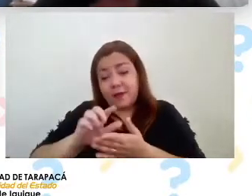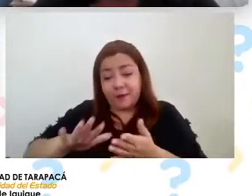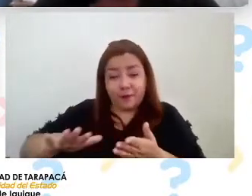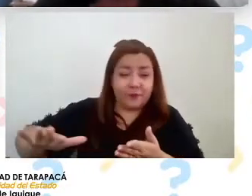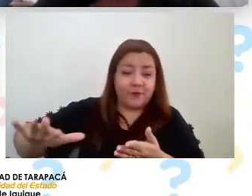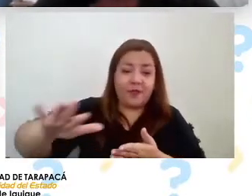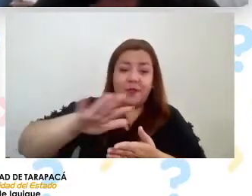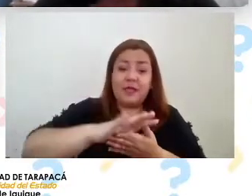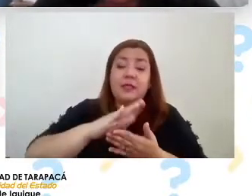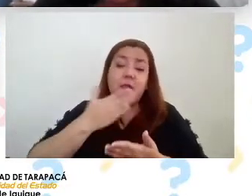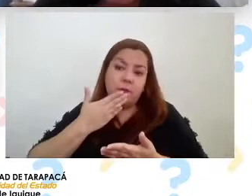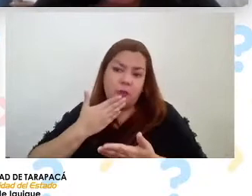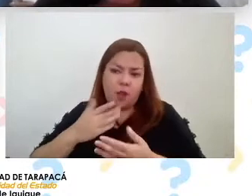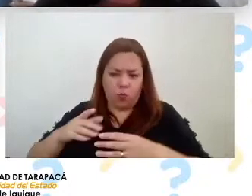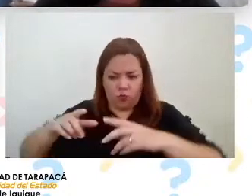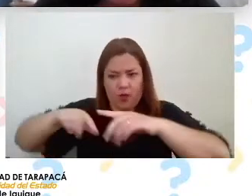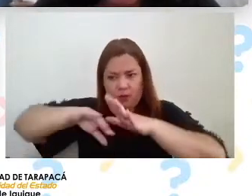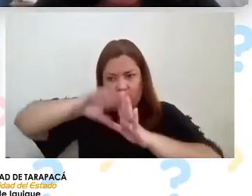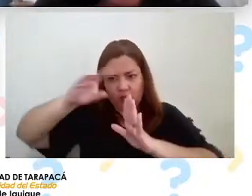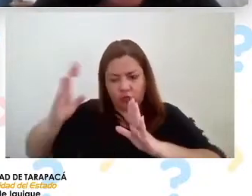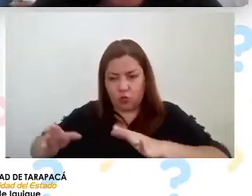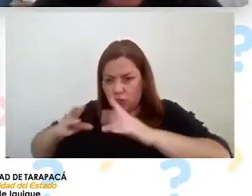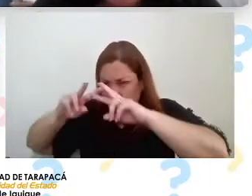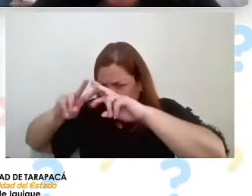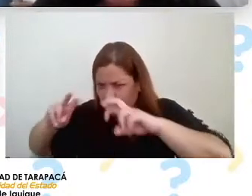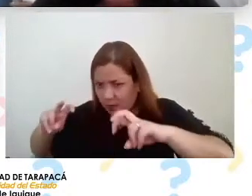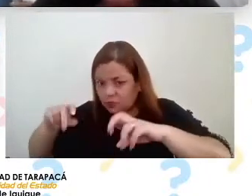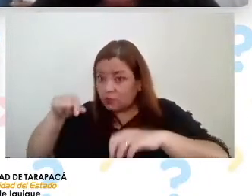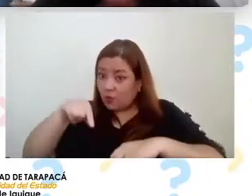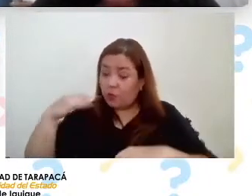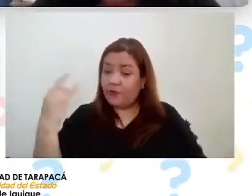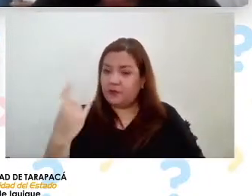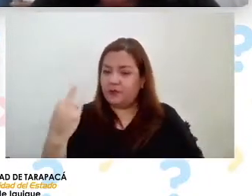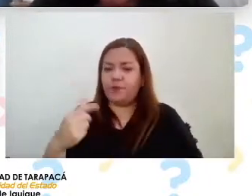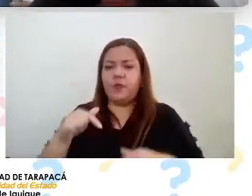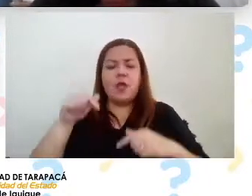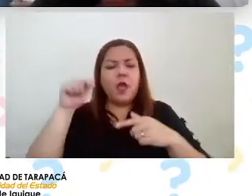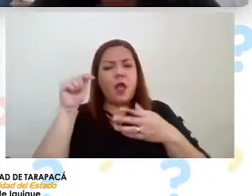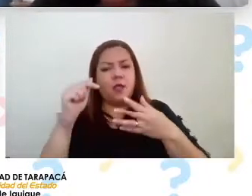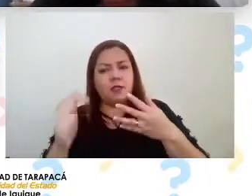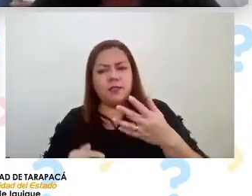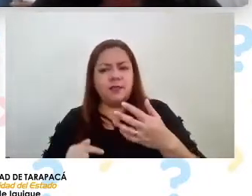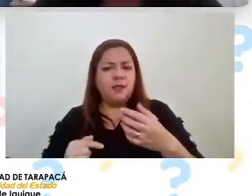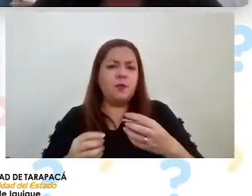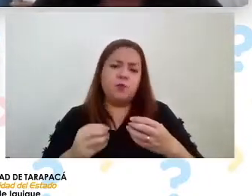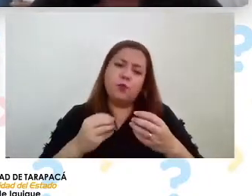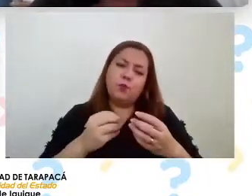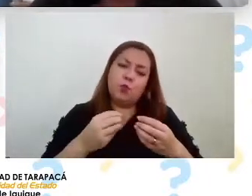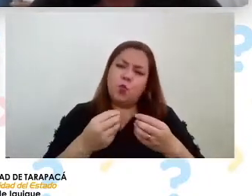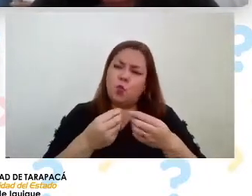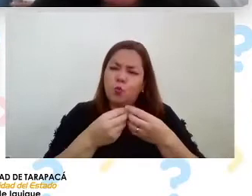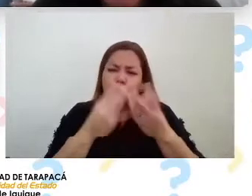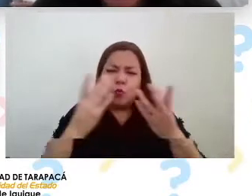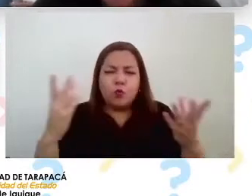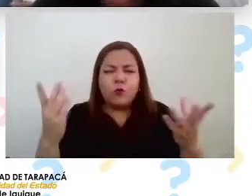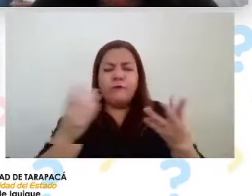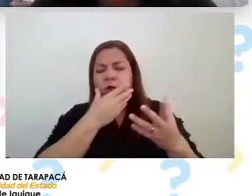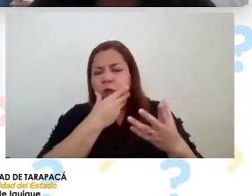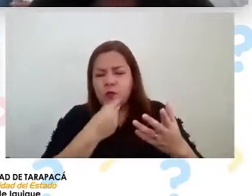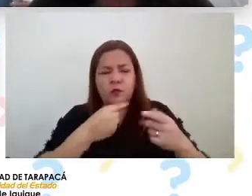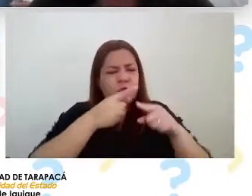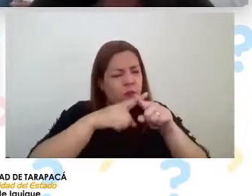estación de investigación de la universidad acá se genera un lugar muy bonito para hacer diversas